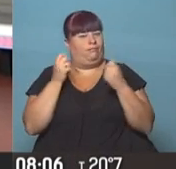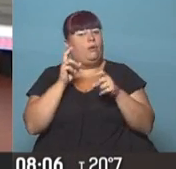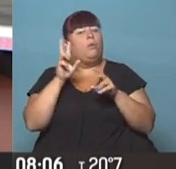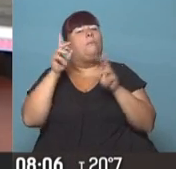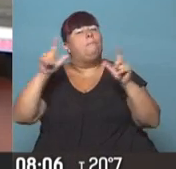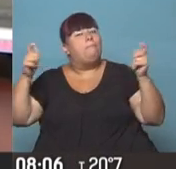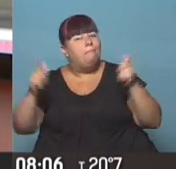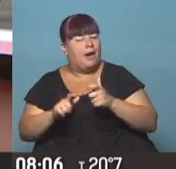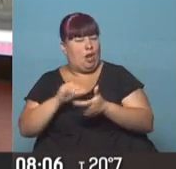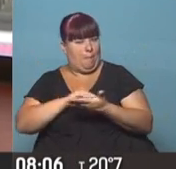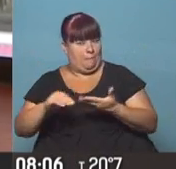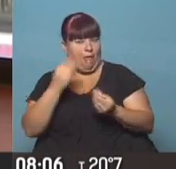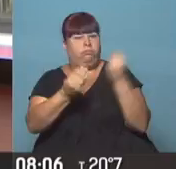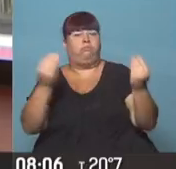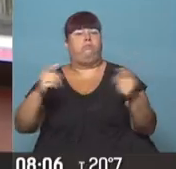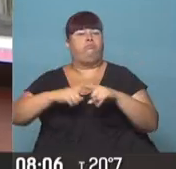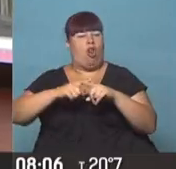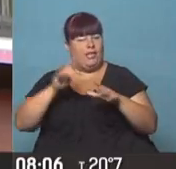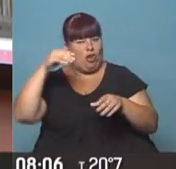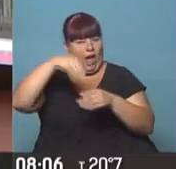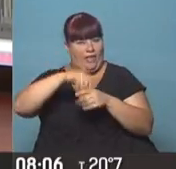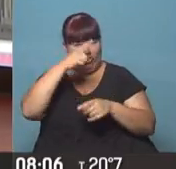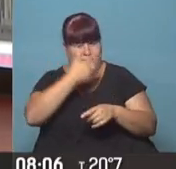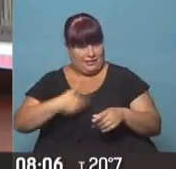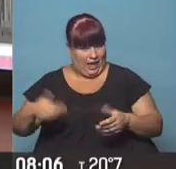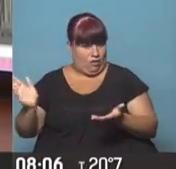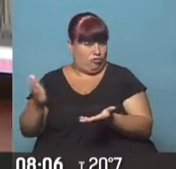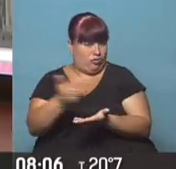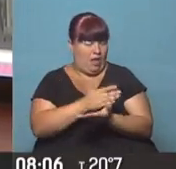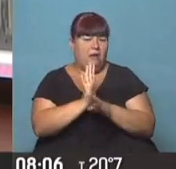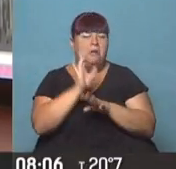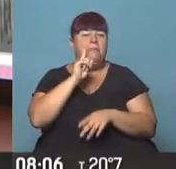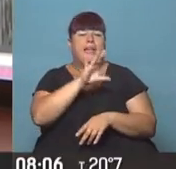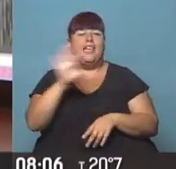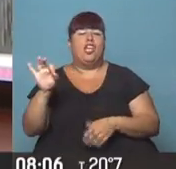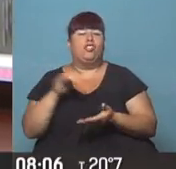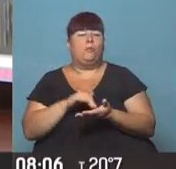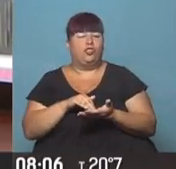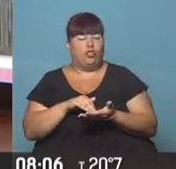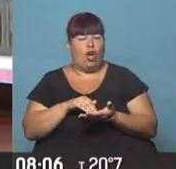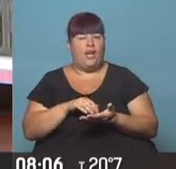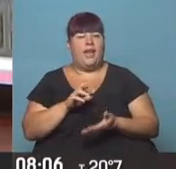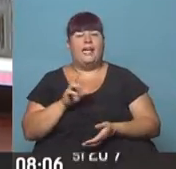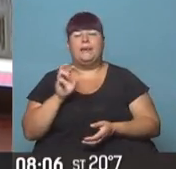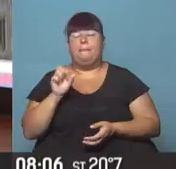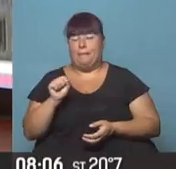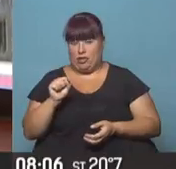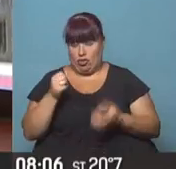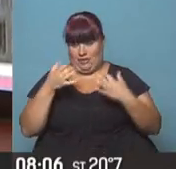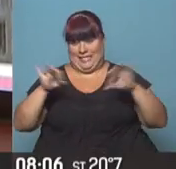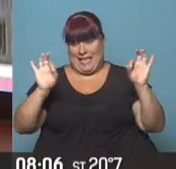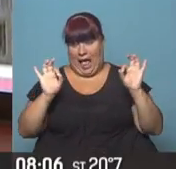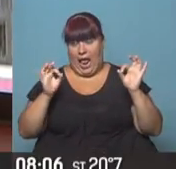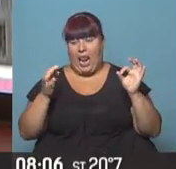personal de cargos políticos dentro del Estado de cerca de 1.500 millones de pesos